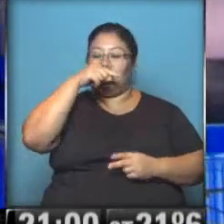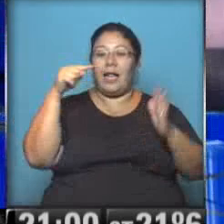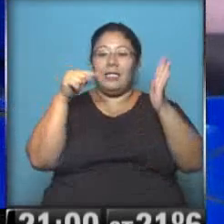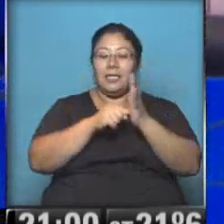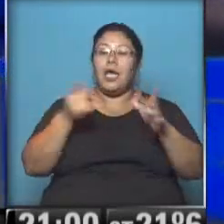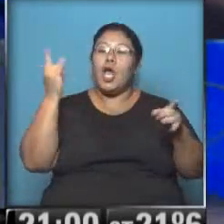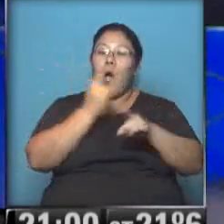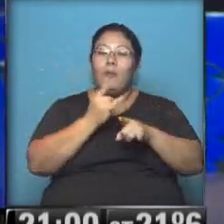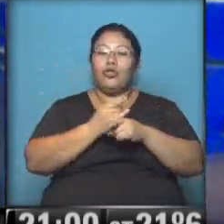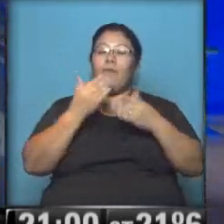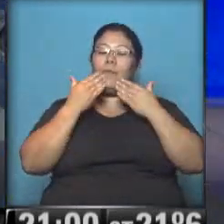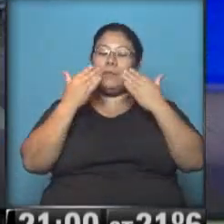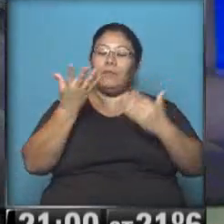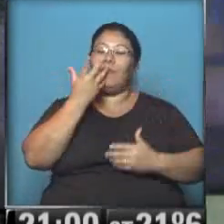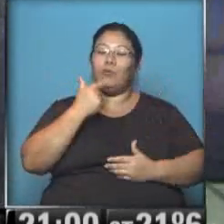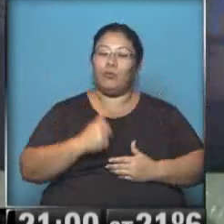ha sido un placer. Hasta mañana.